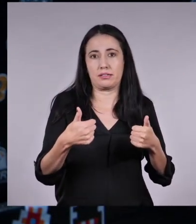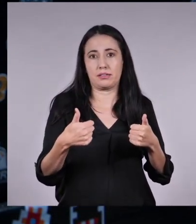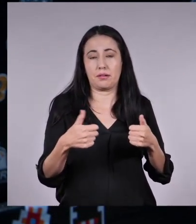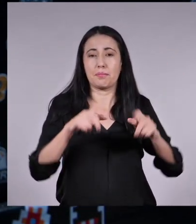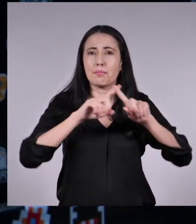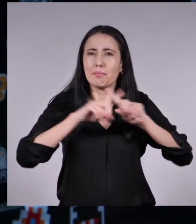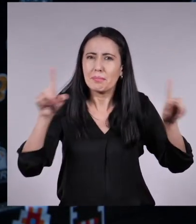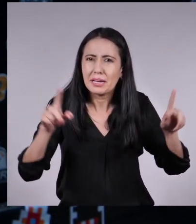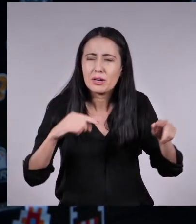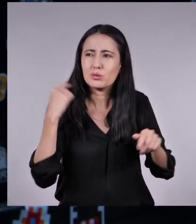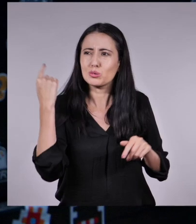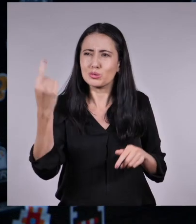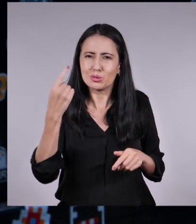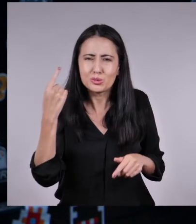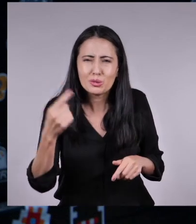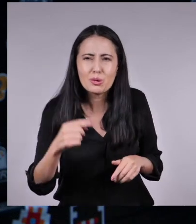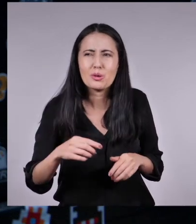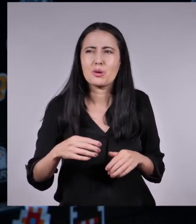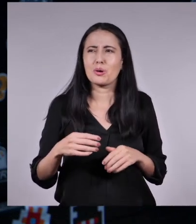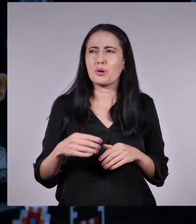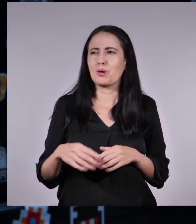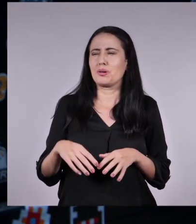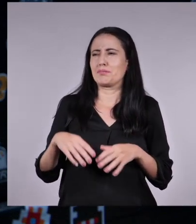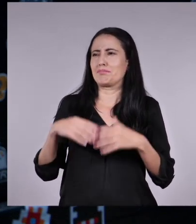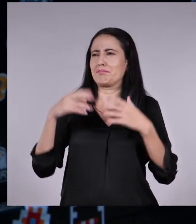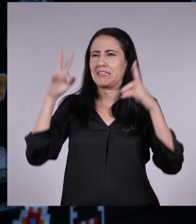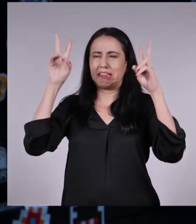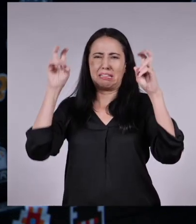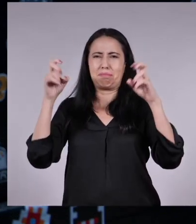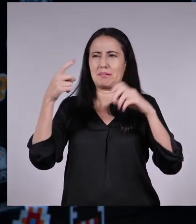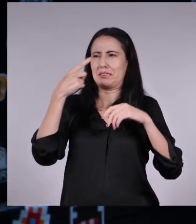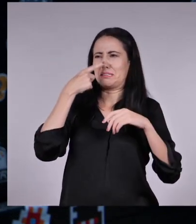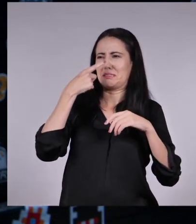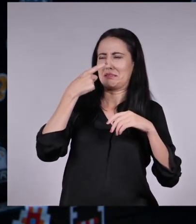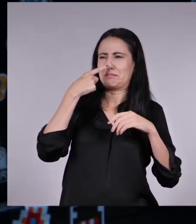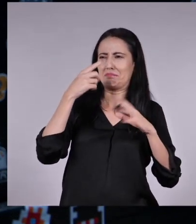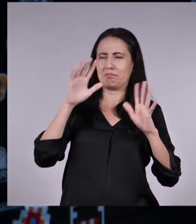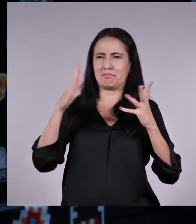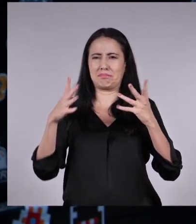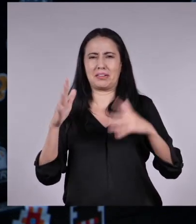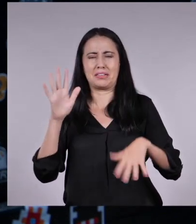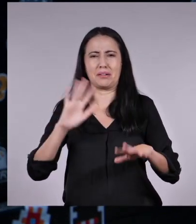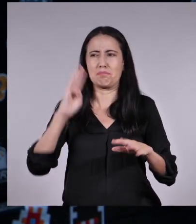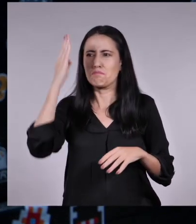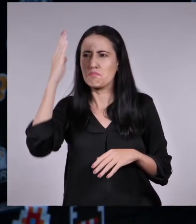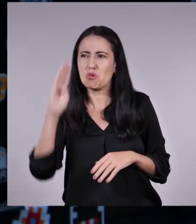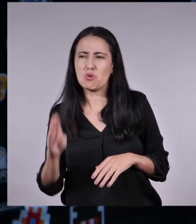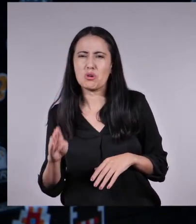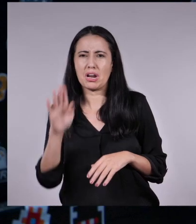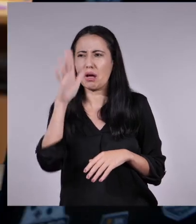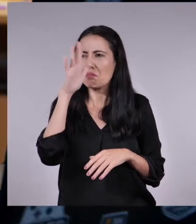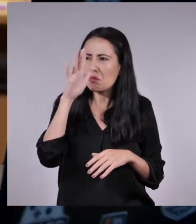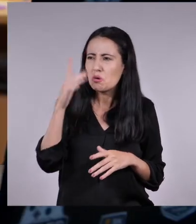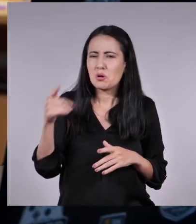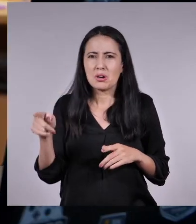Pero hacer solo show por show para ganar vistas es un poco vacío, ¿no creen?